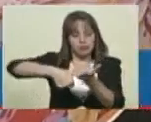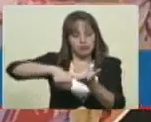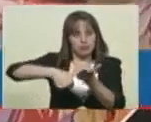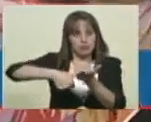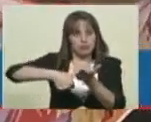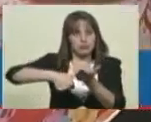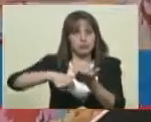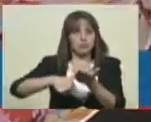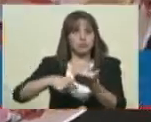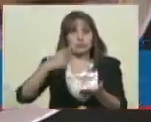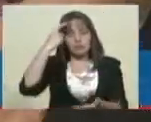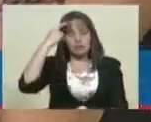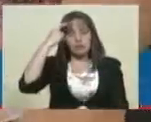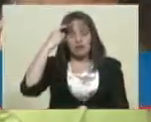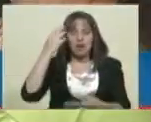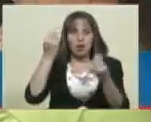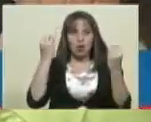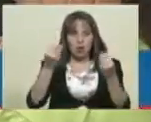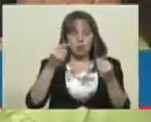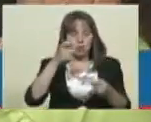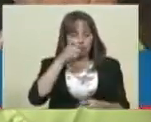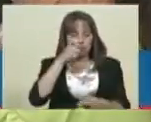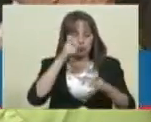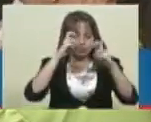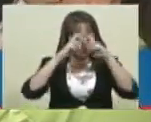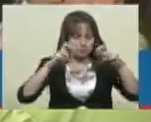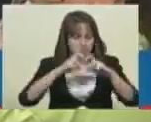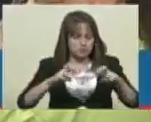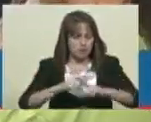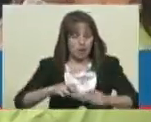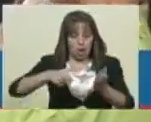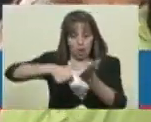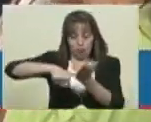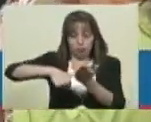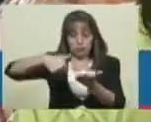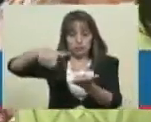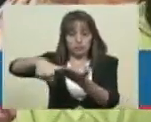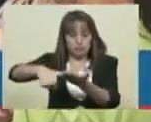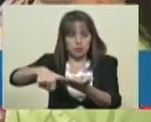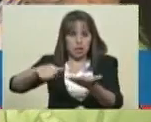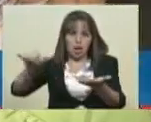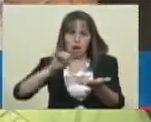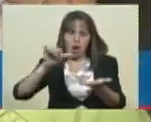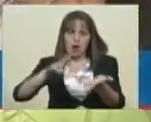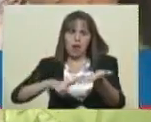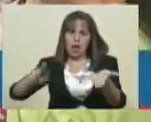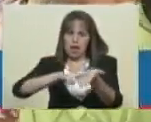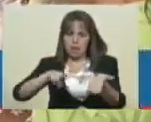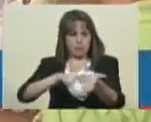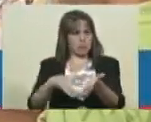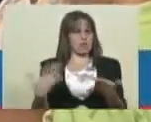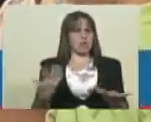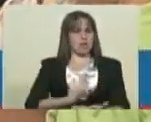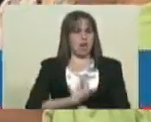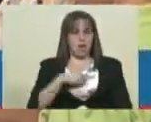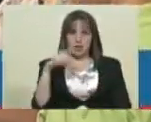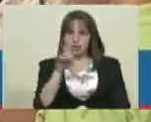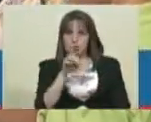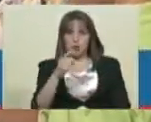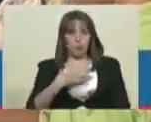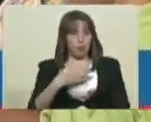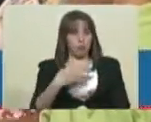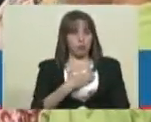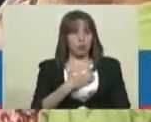hacer la auditoría de la duplicidad de huellas y vamos a hacer todas las auditorías posteriores necesarias. En el